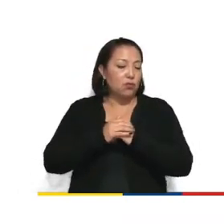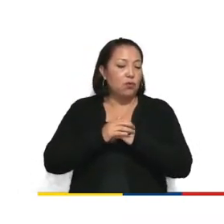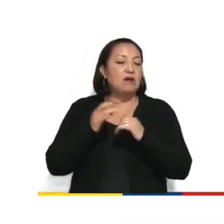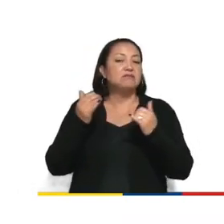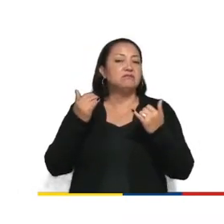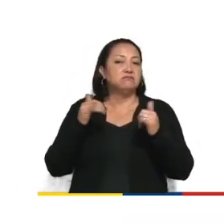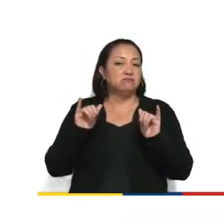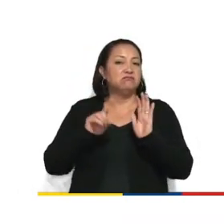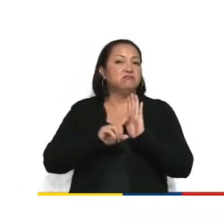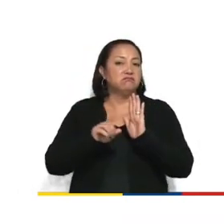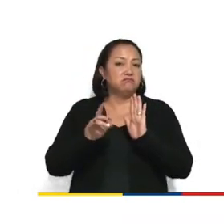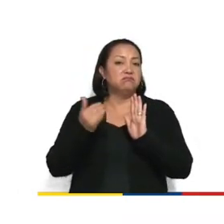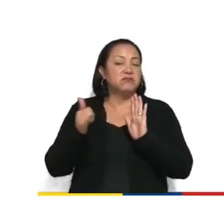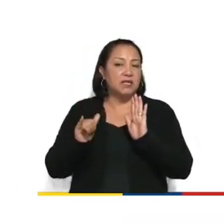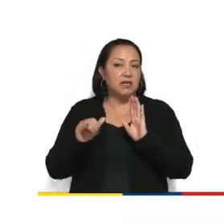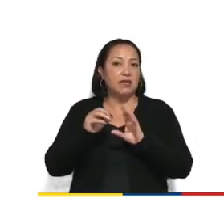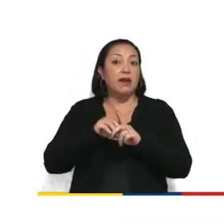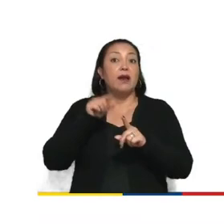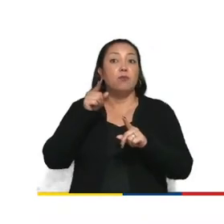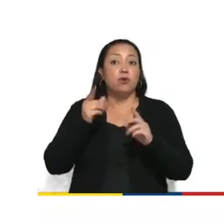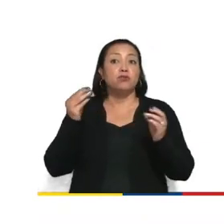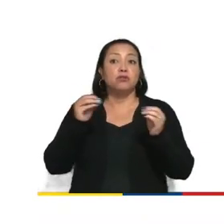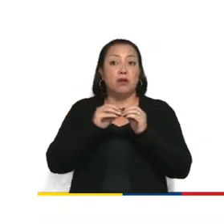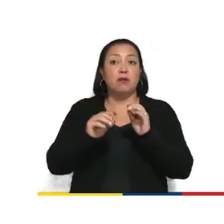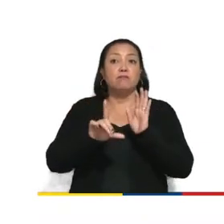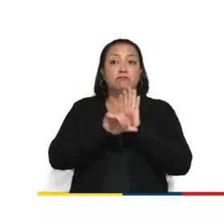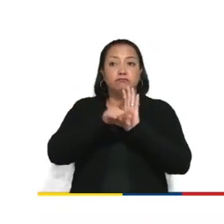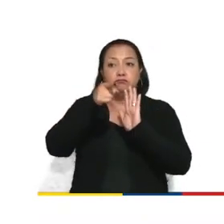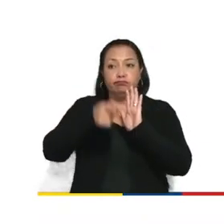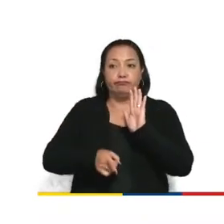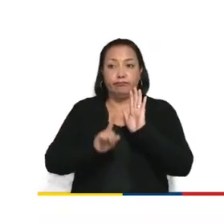ha hecho. De hecho, ya ha establecido esta prohibición.